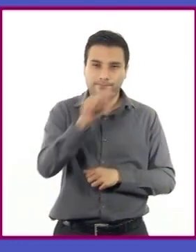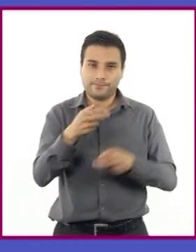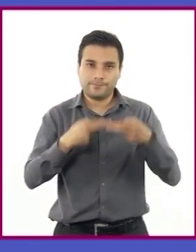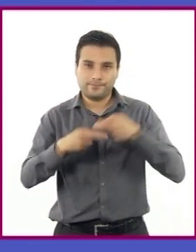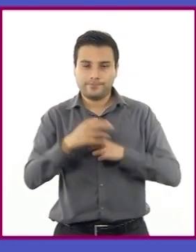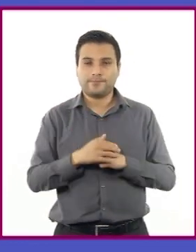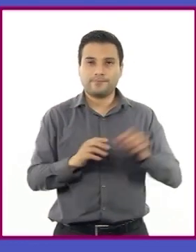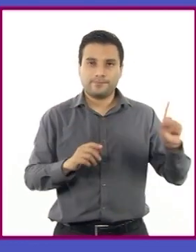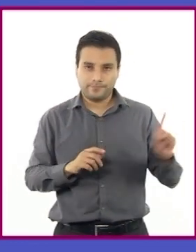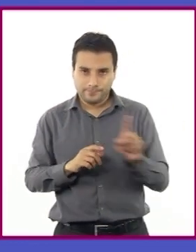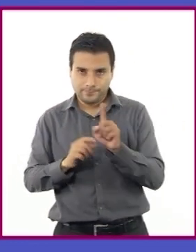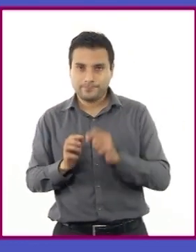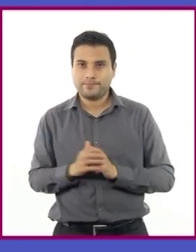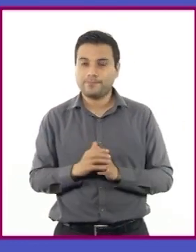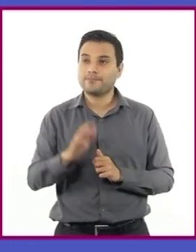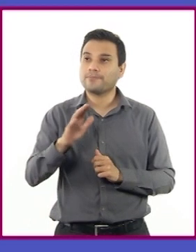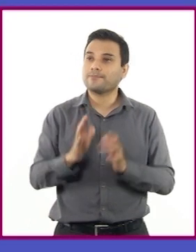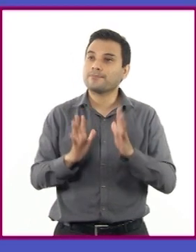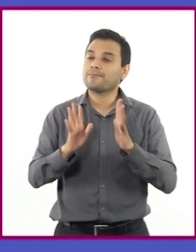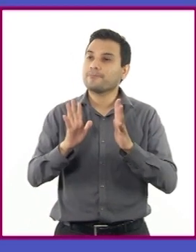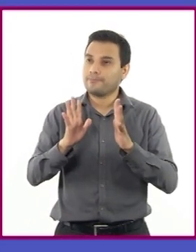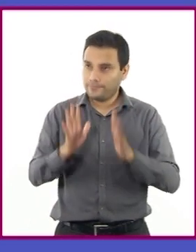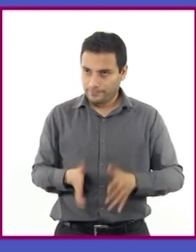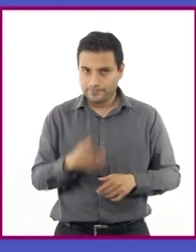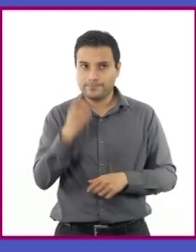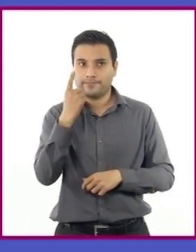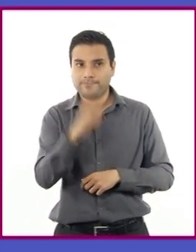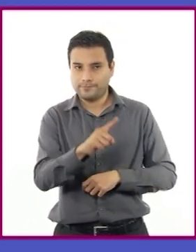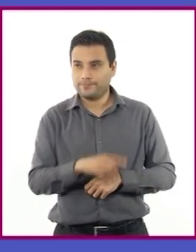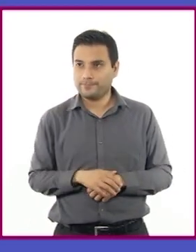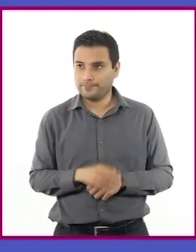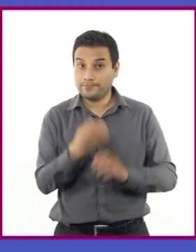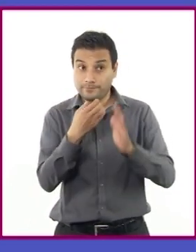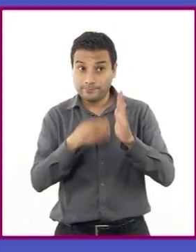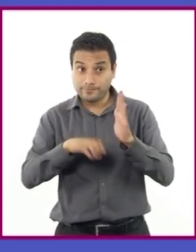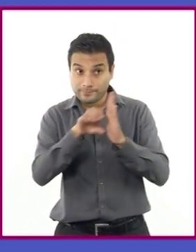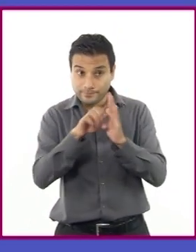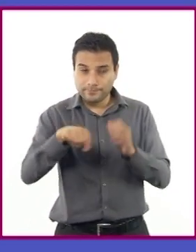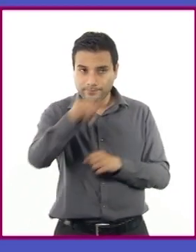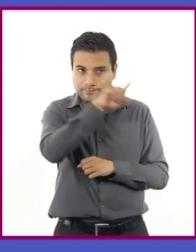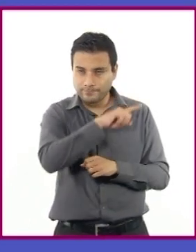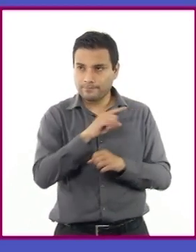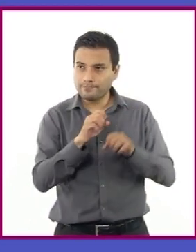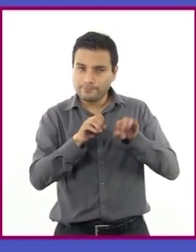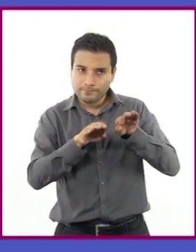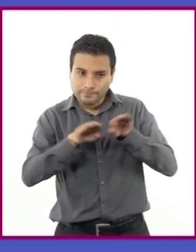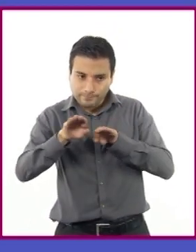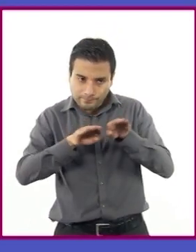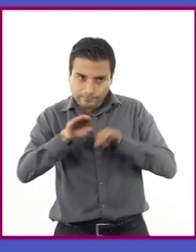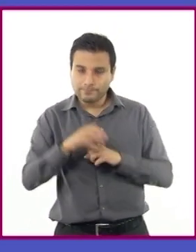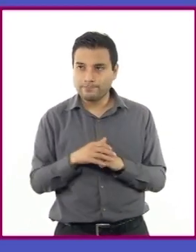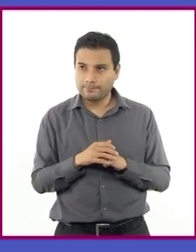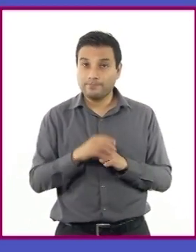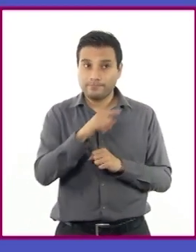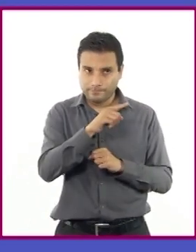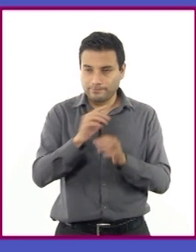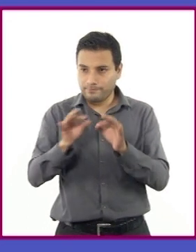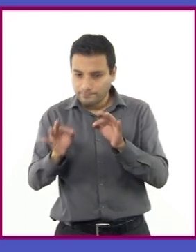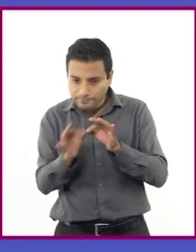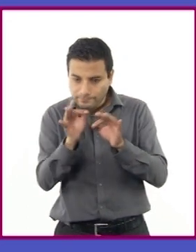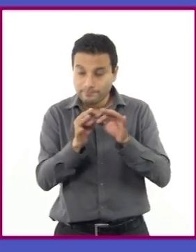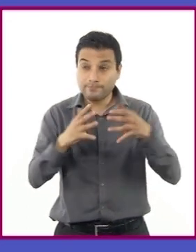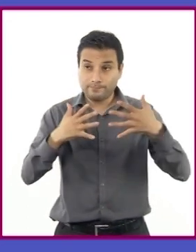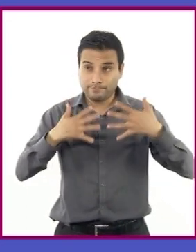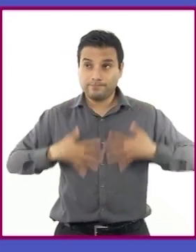Primer ministro, di la orden de que les den una habitación como taller y están construyendo un telar.